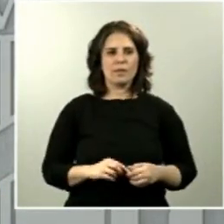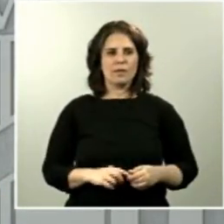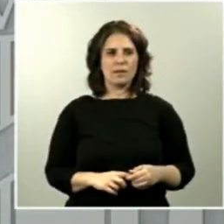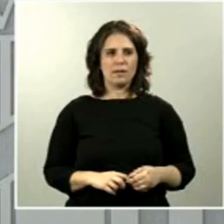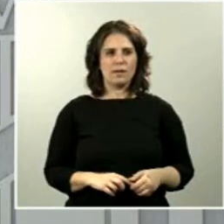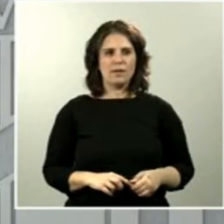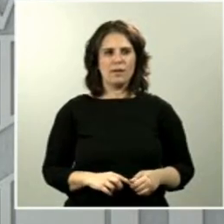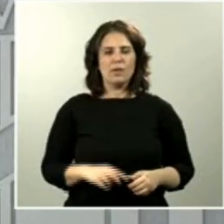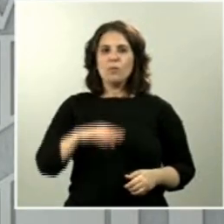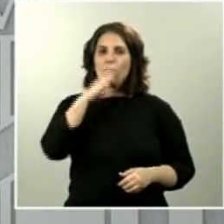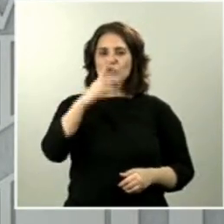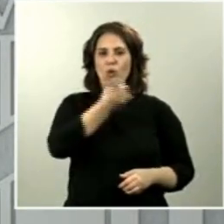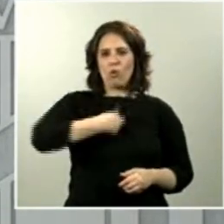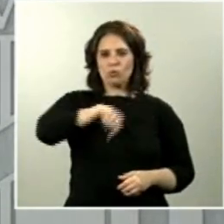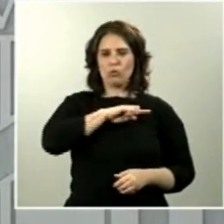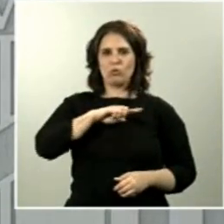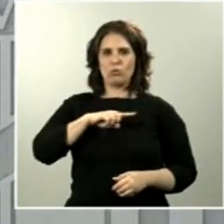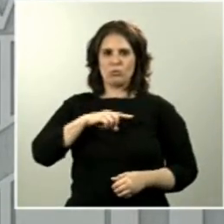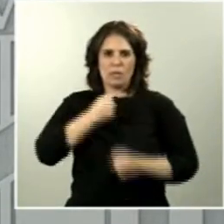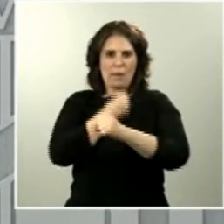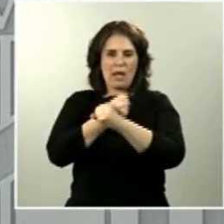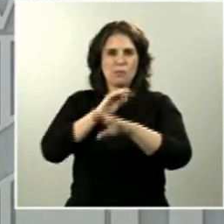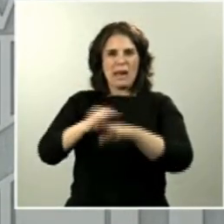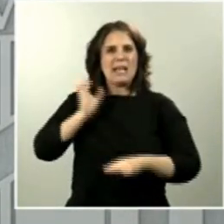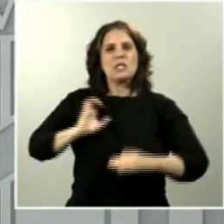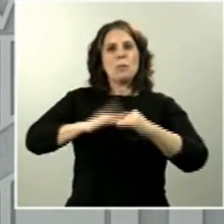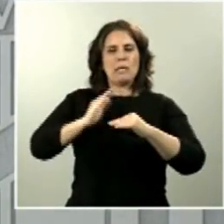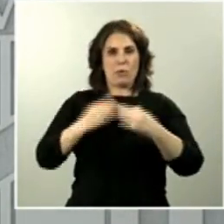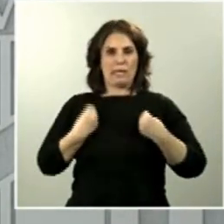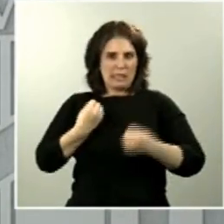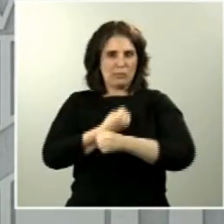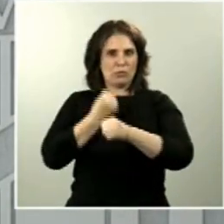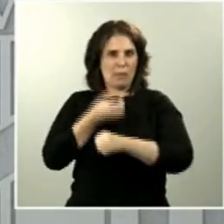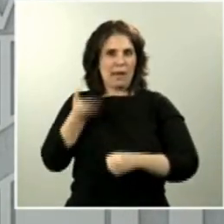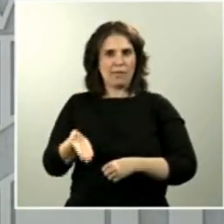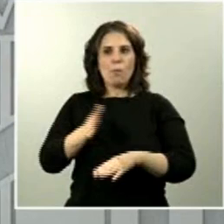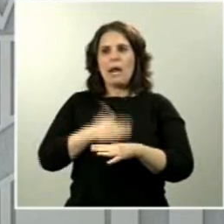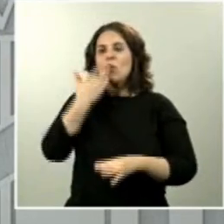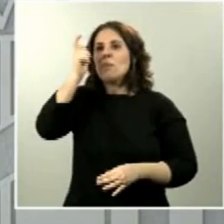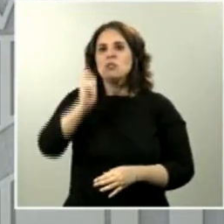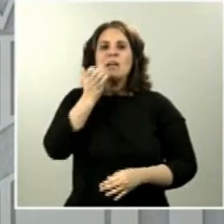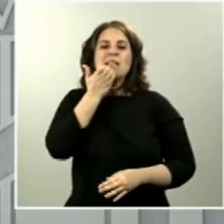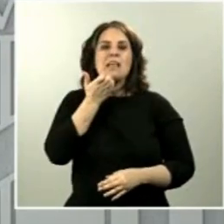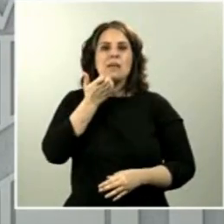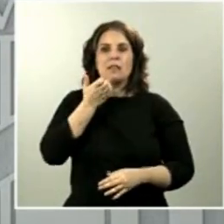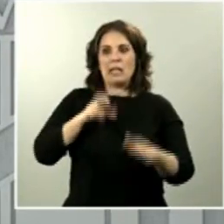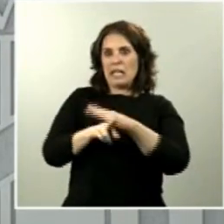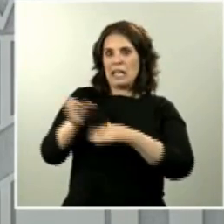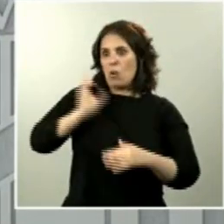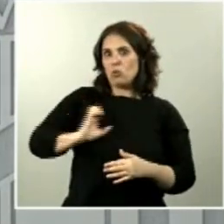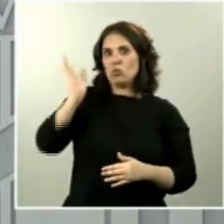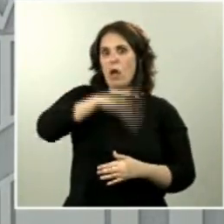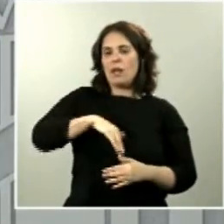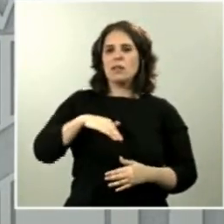trabajando para el ingreso mínimo vital, de manera que nadie que no tenga recursos tenga una mayor desigualdad que antes de